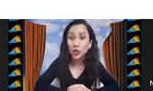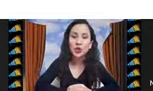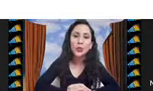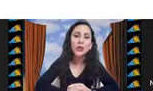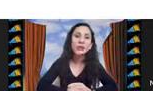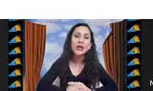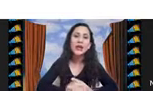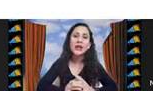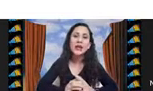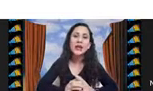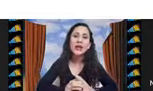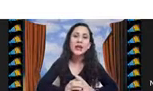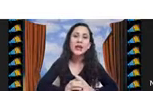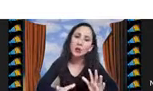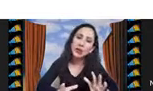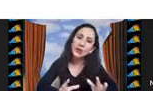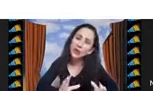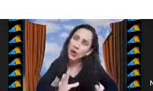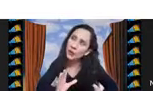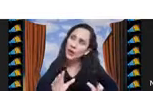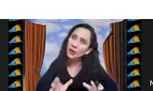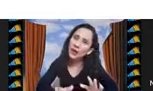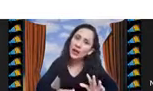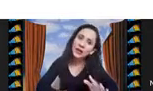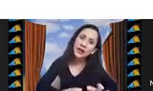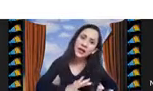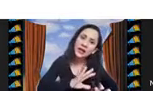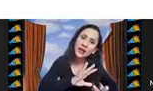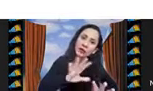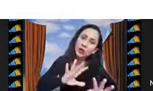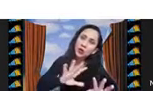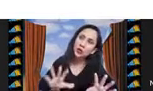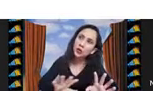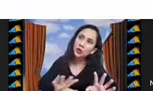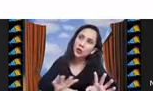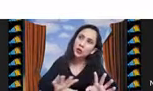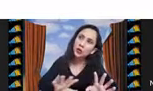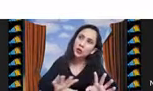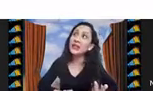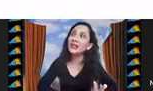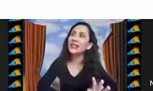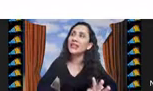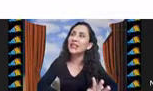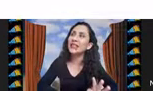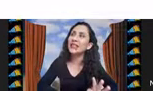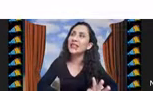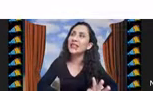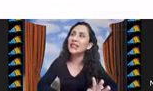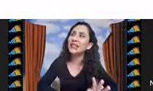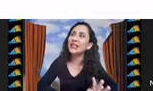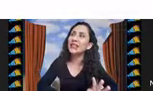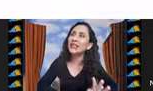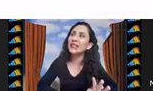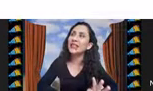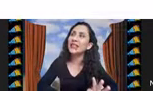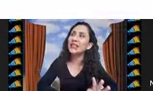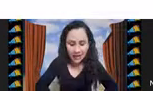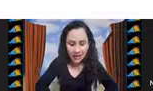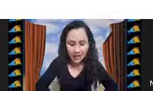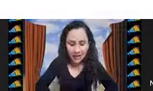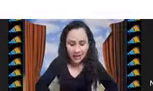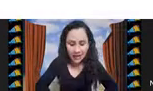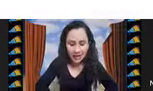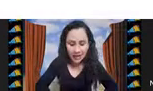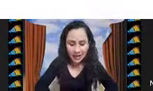mejor solución posible, y que de alguna forma van generando soluciones y descartando soluciones